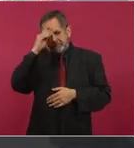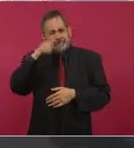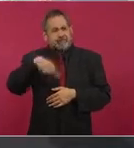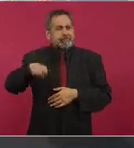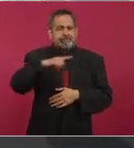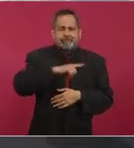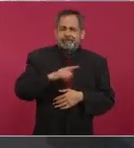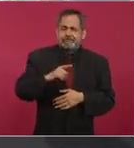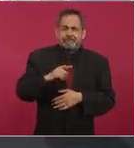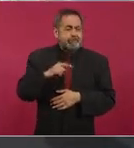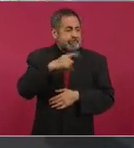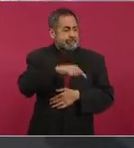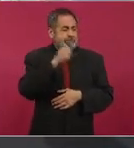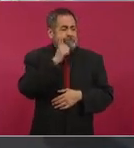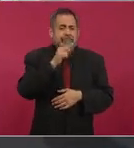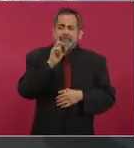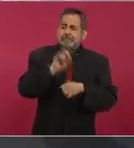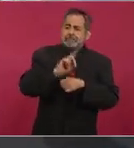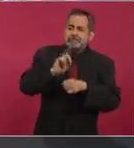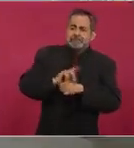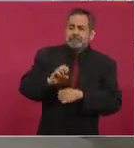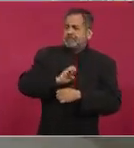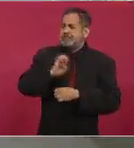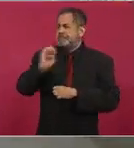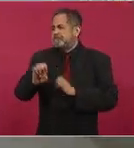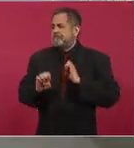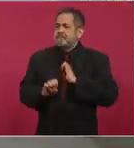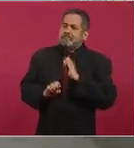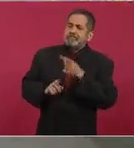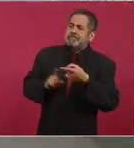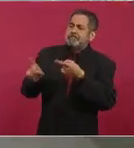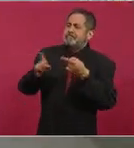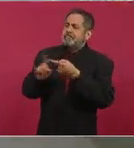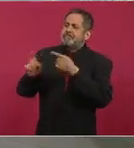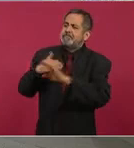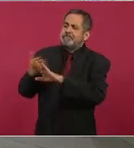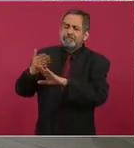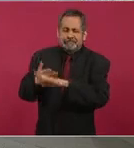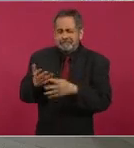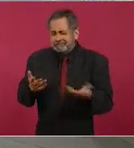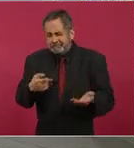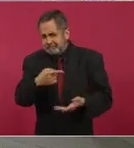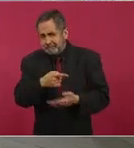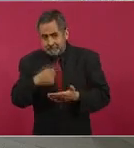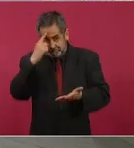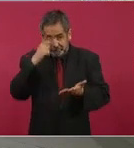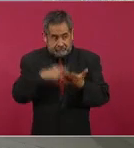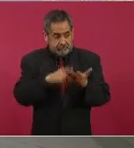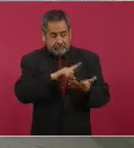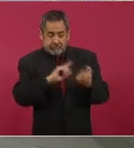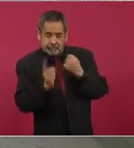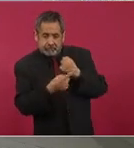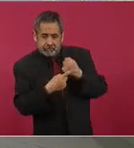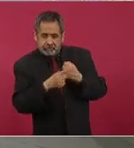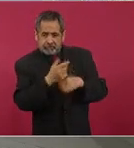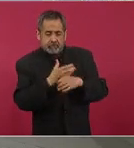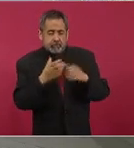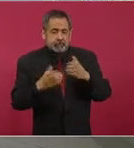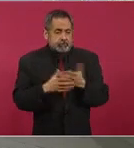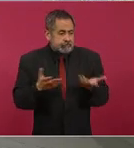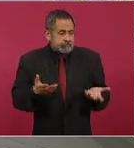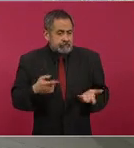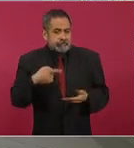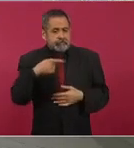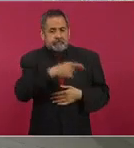y los ataques que difunden todos los días personajes como él? ¿Cree que ahora tienen otras intenciones, pues ya no se